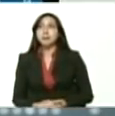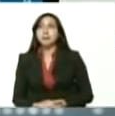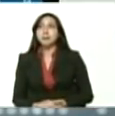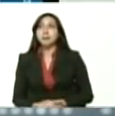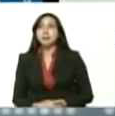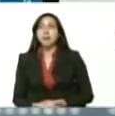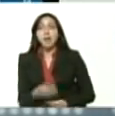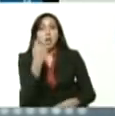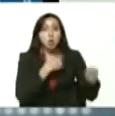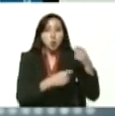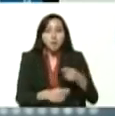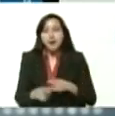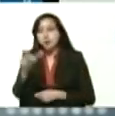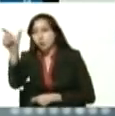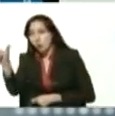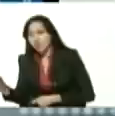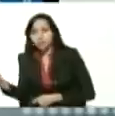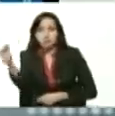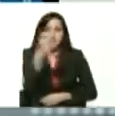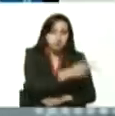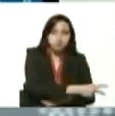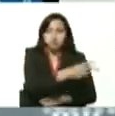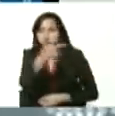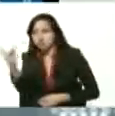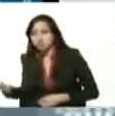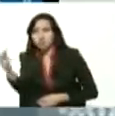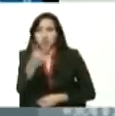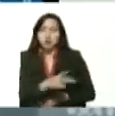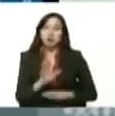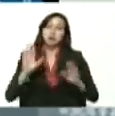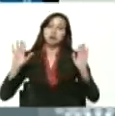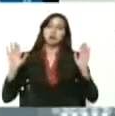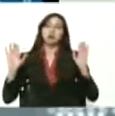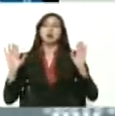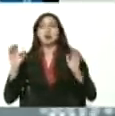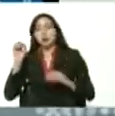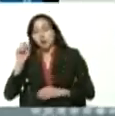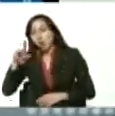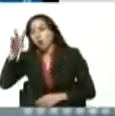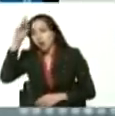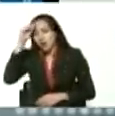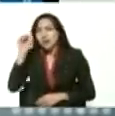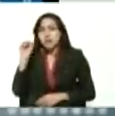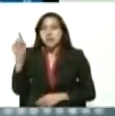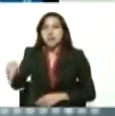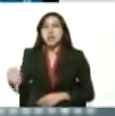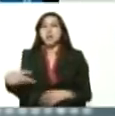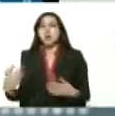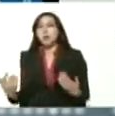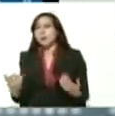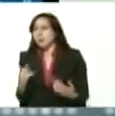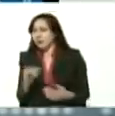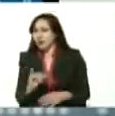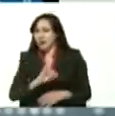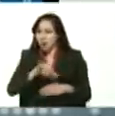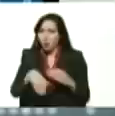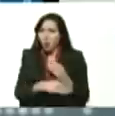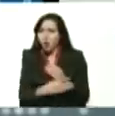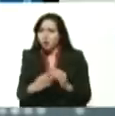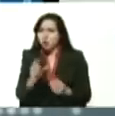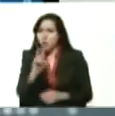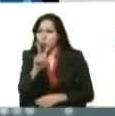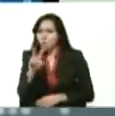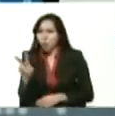persona, por eso se le conoce, comercio a persona, pero tiene que algo que ver con el R2P de Guaidó, eso es un proyecto,